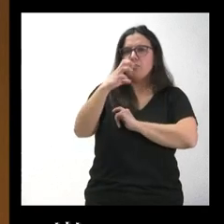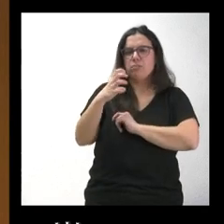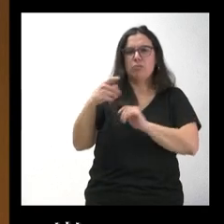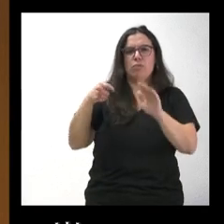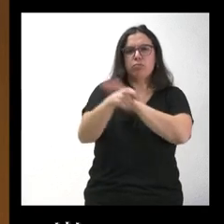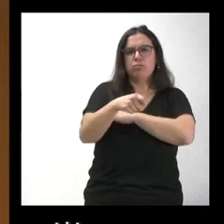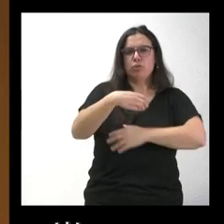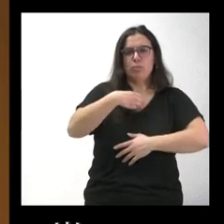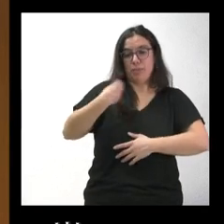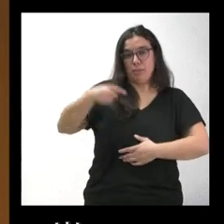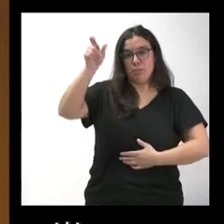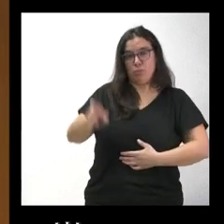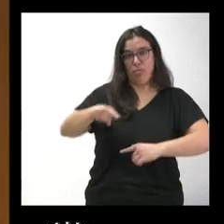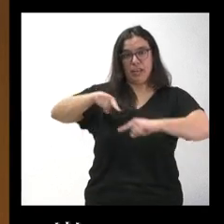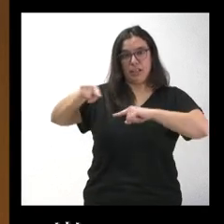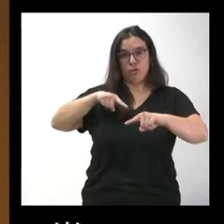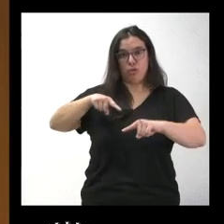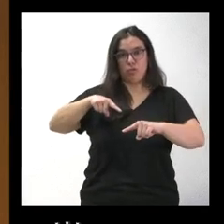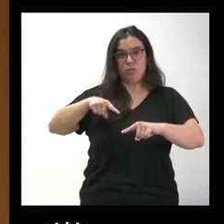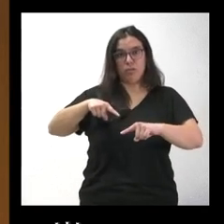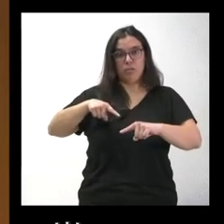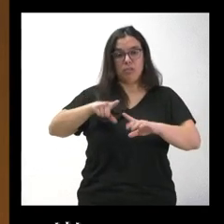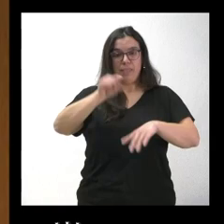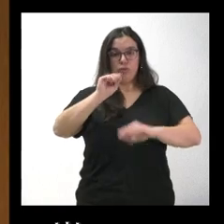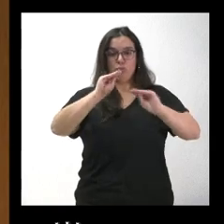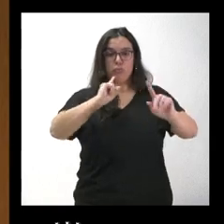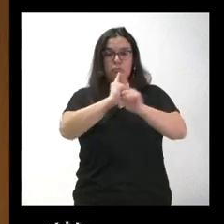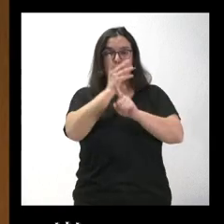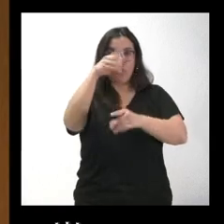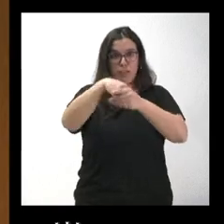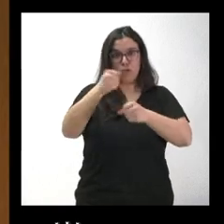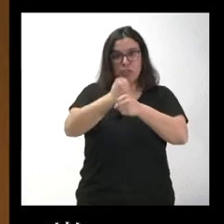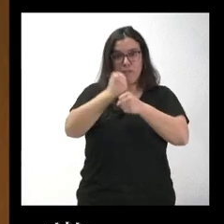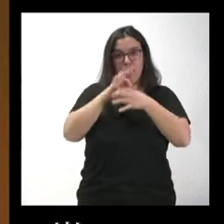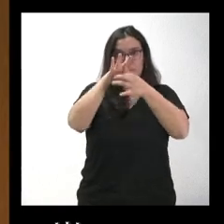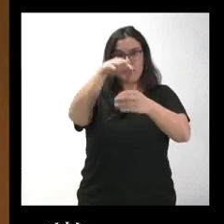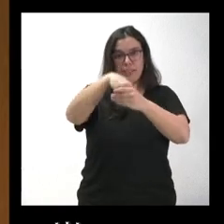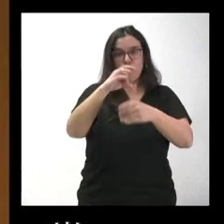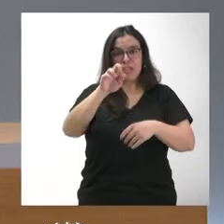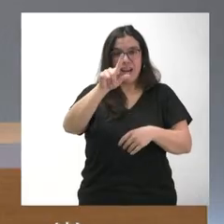del propio director como trabajador dependiente del SERLA.